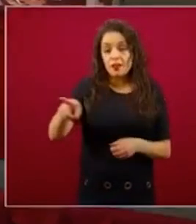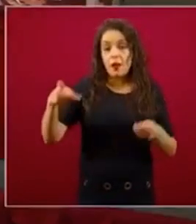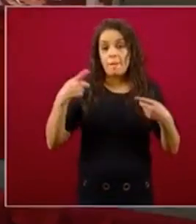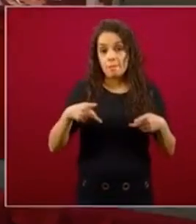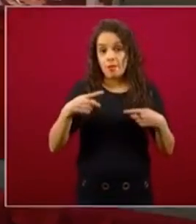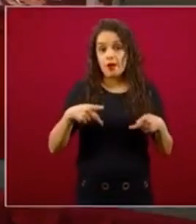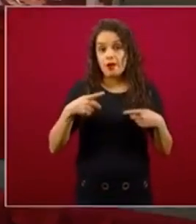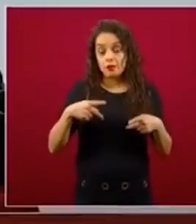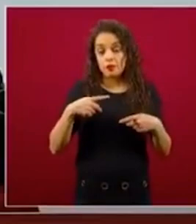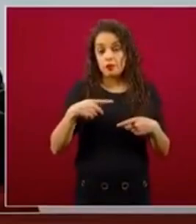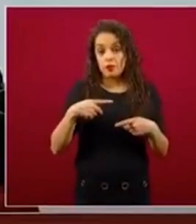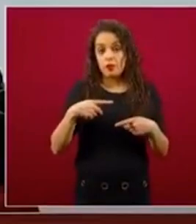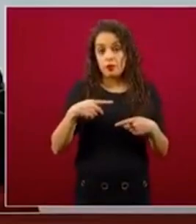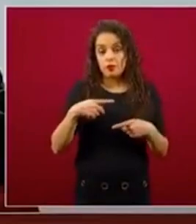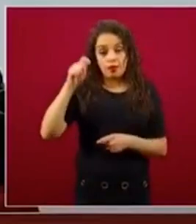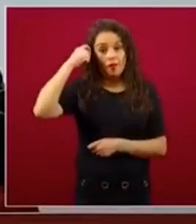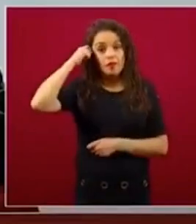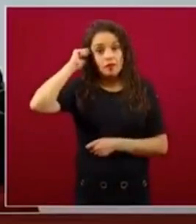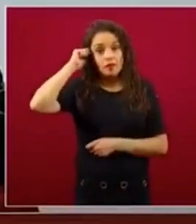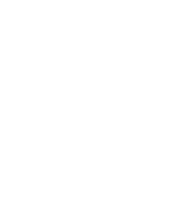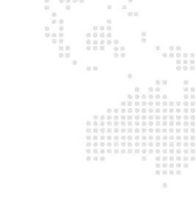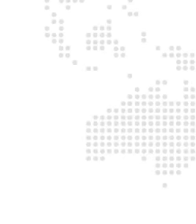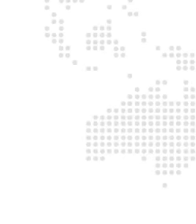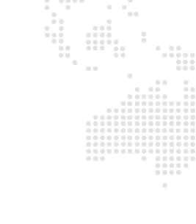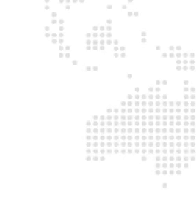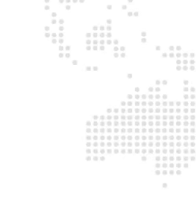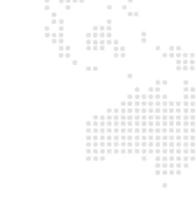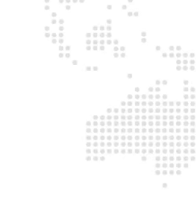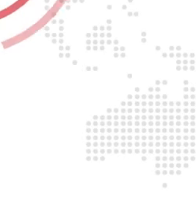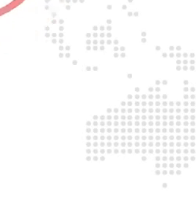merecen en este momento y pedimos…